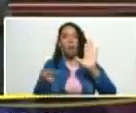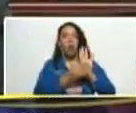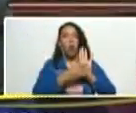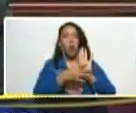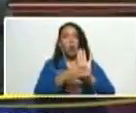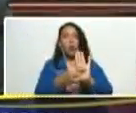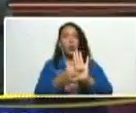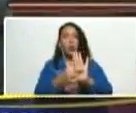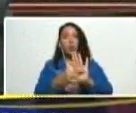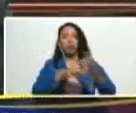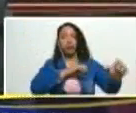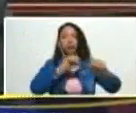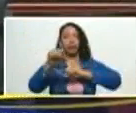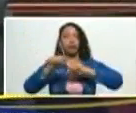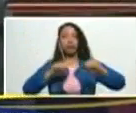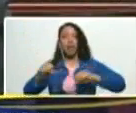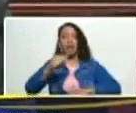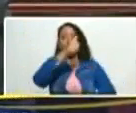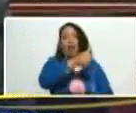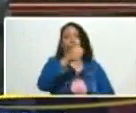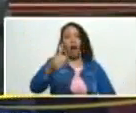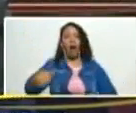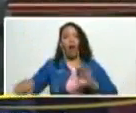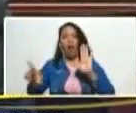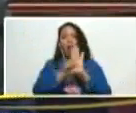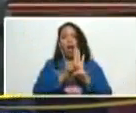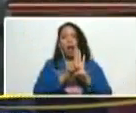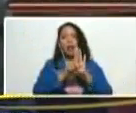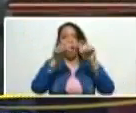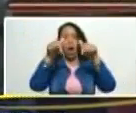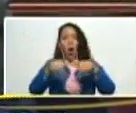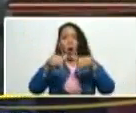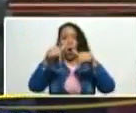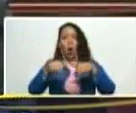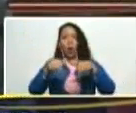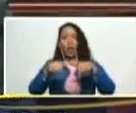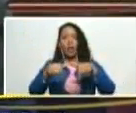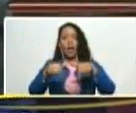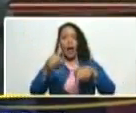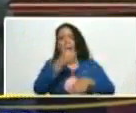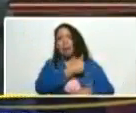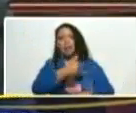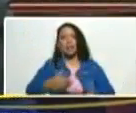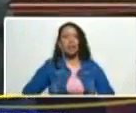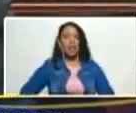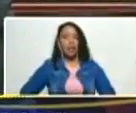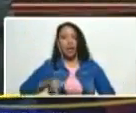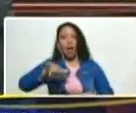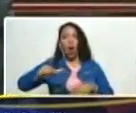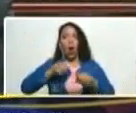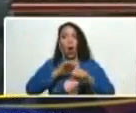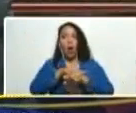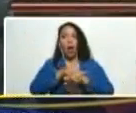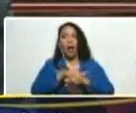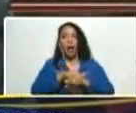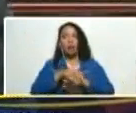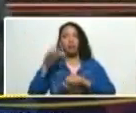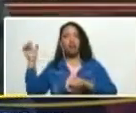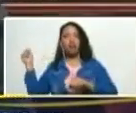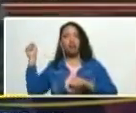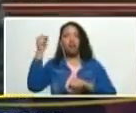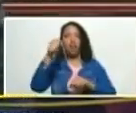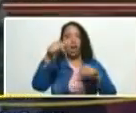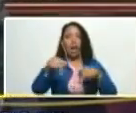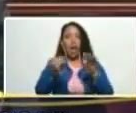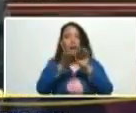y de accionar de cada ley de las que hoy el presidente Jorge Rodríguez nos ha traído a